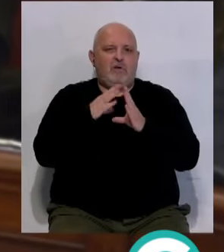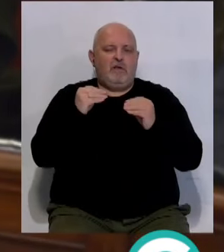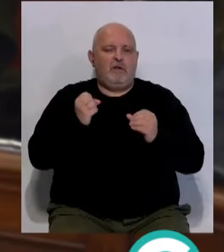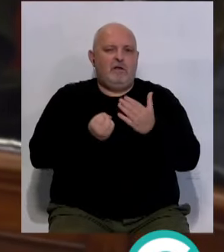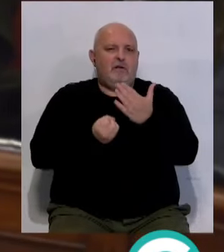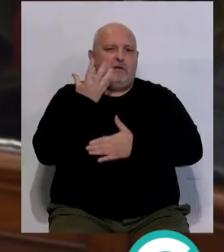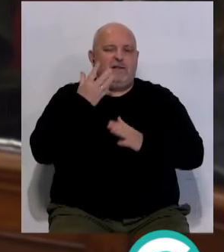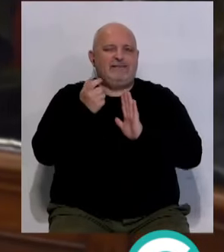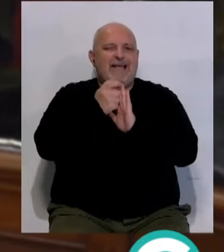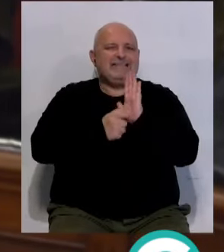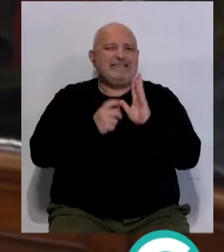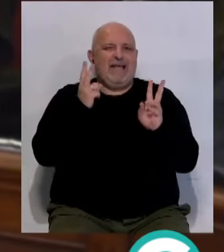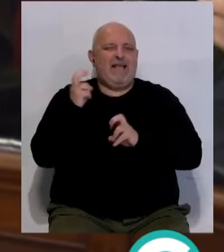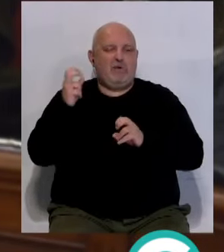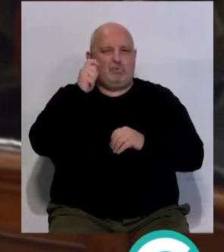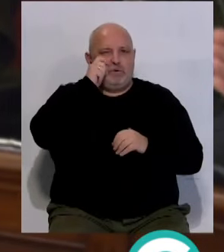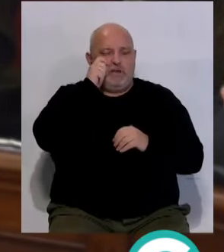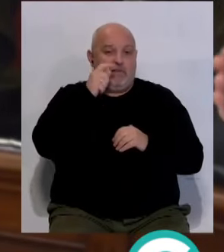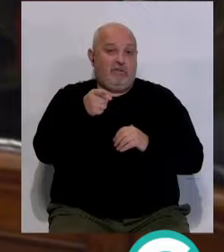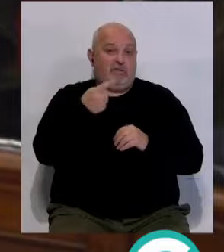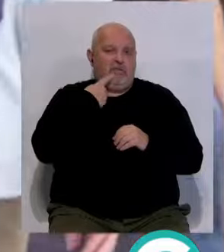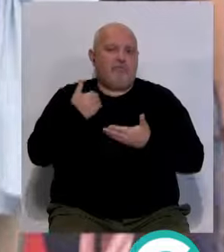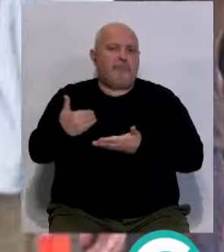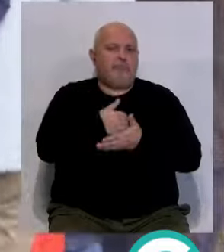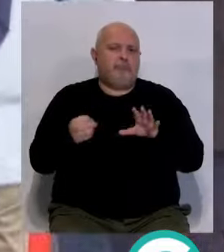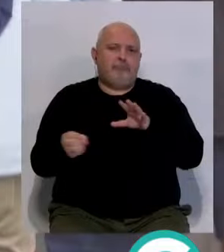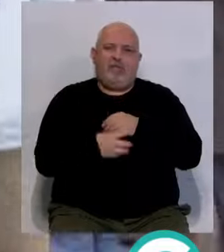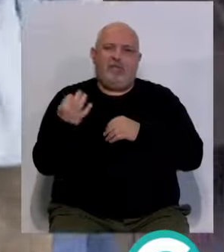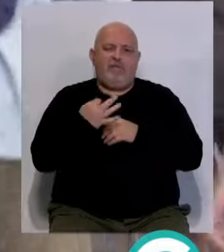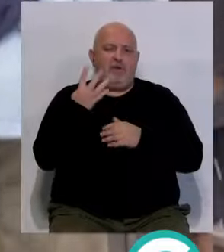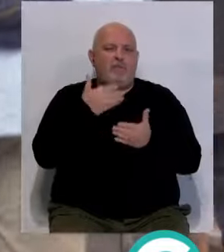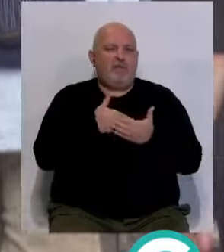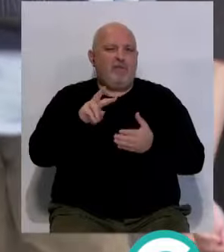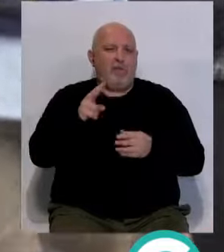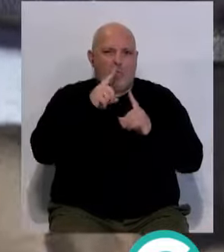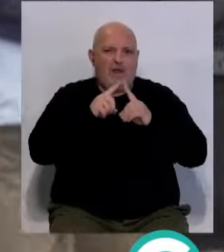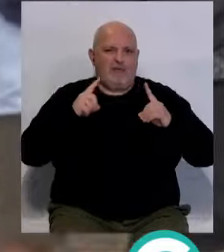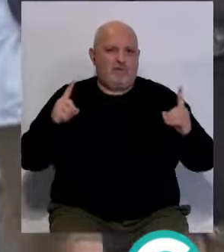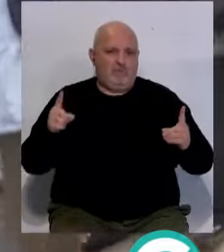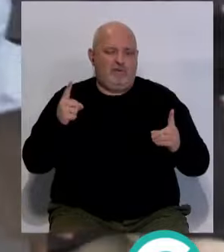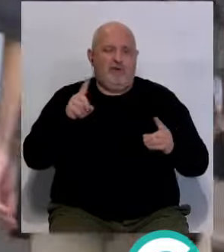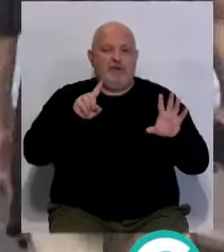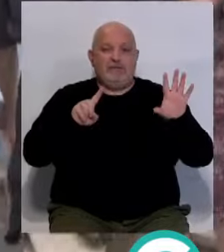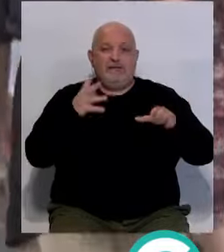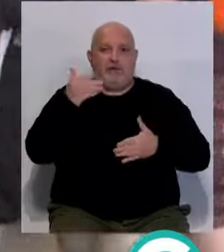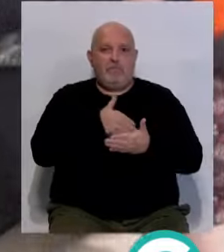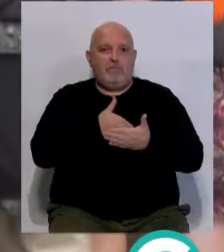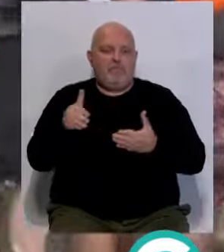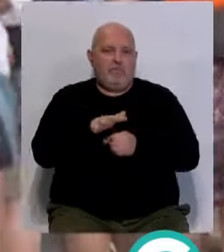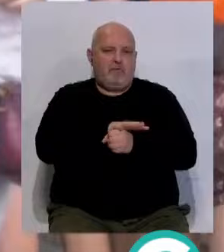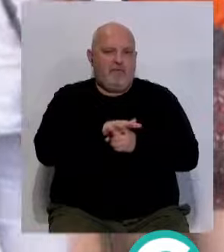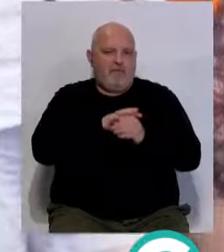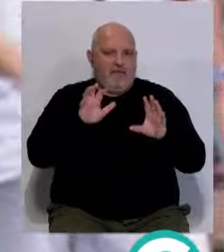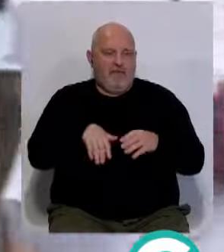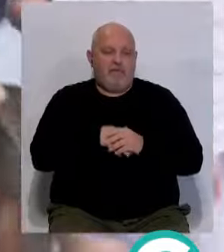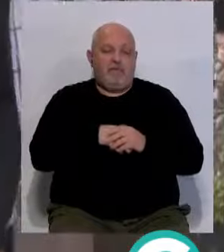activación de la tasa turística. Señalan que supondrán unos ingresos de 4 millones de euros al año en la ciudad y 65 millones en la provincia